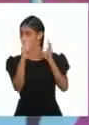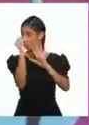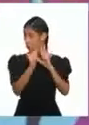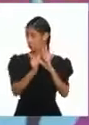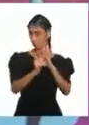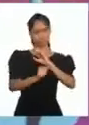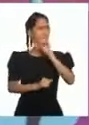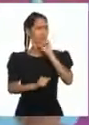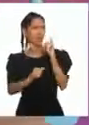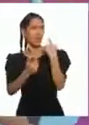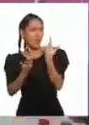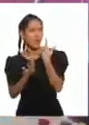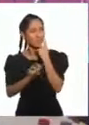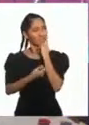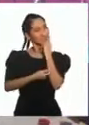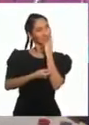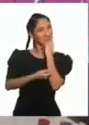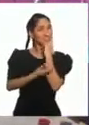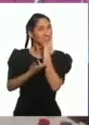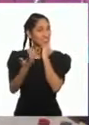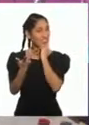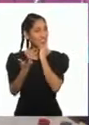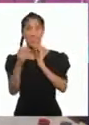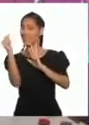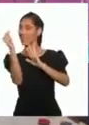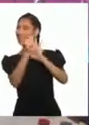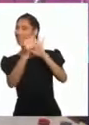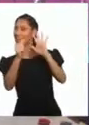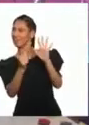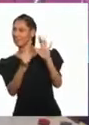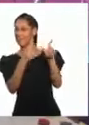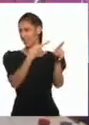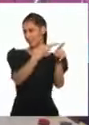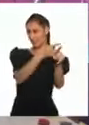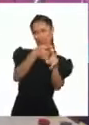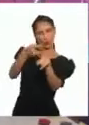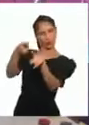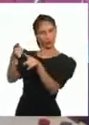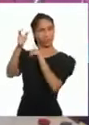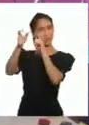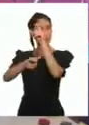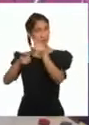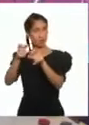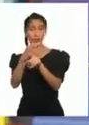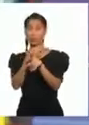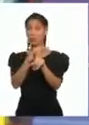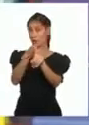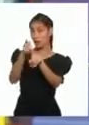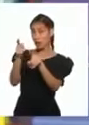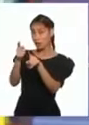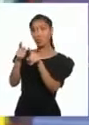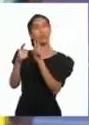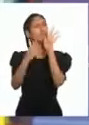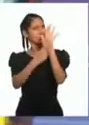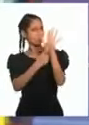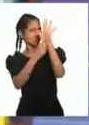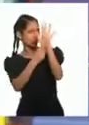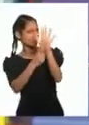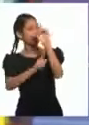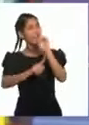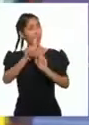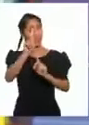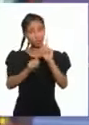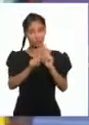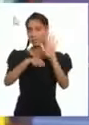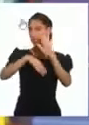Andrés! En el arte hay muchos tipos de manifestaciones. Algunas de las más